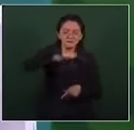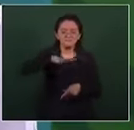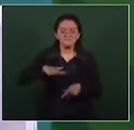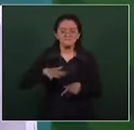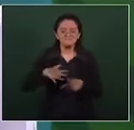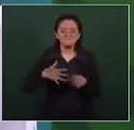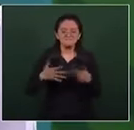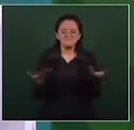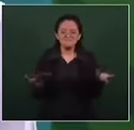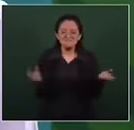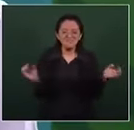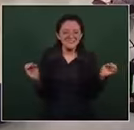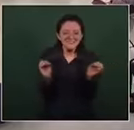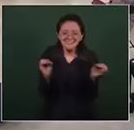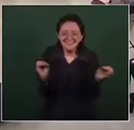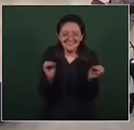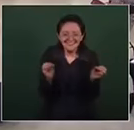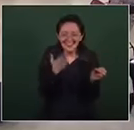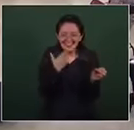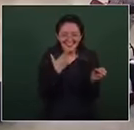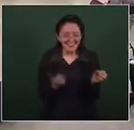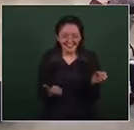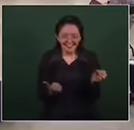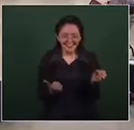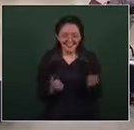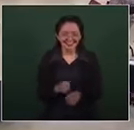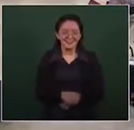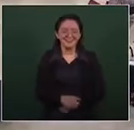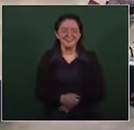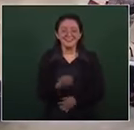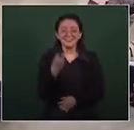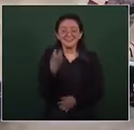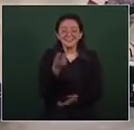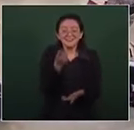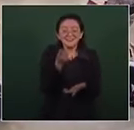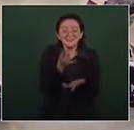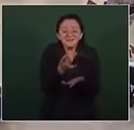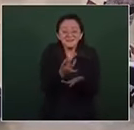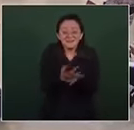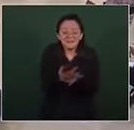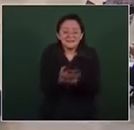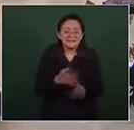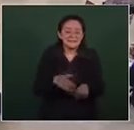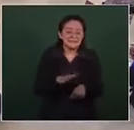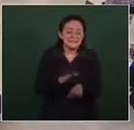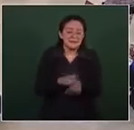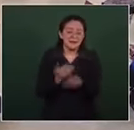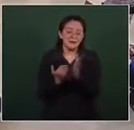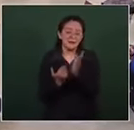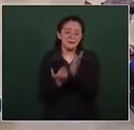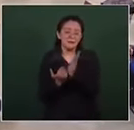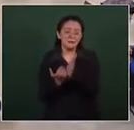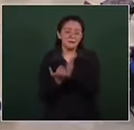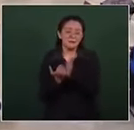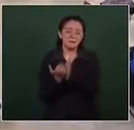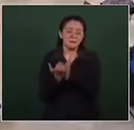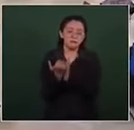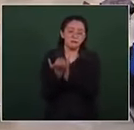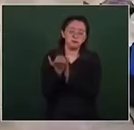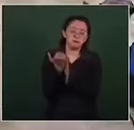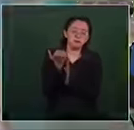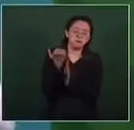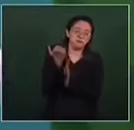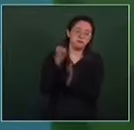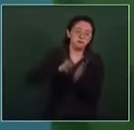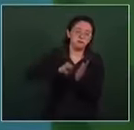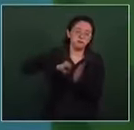En nada, al contrario, aumentaron como nunca los precios de la